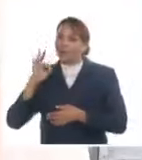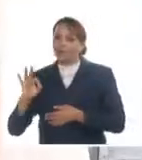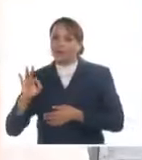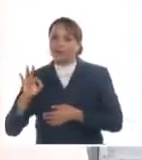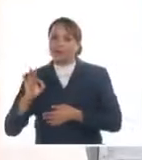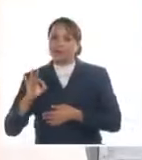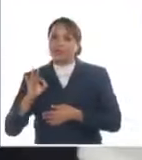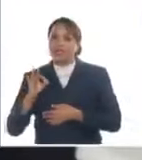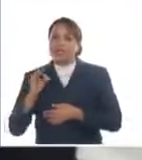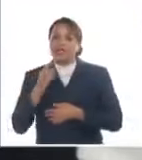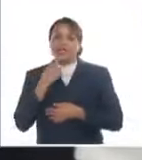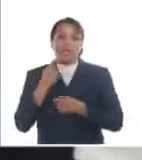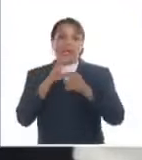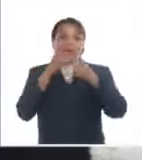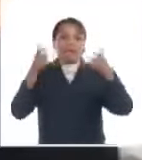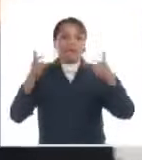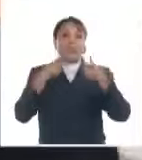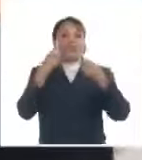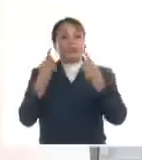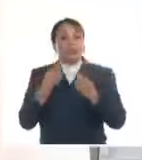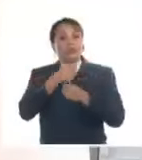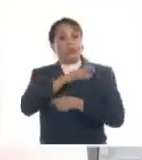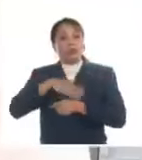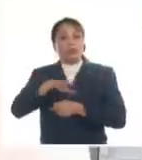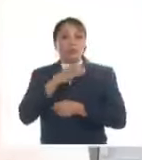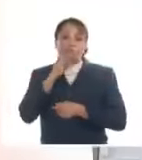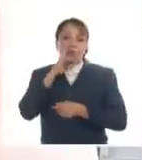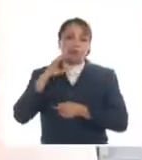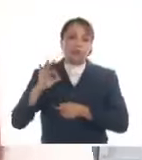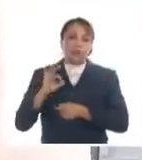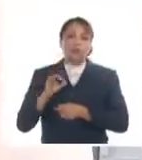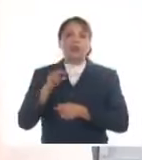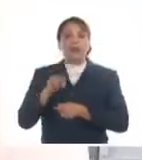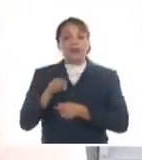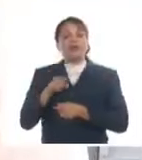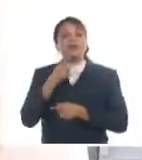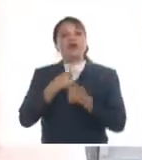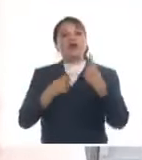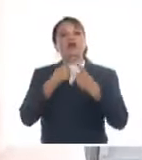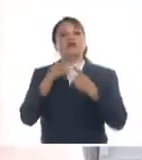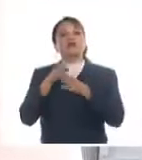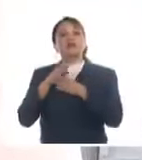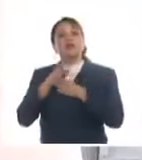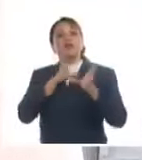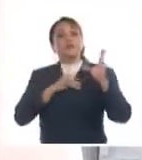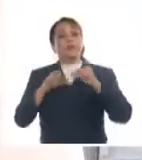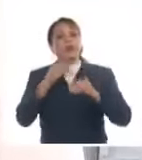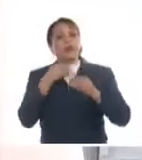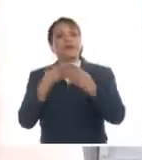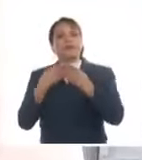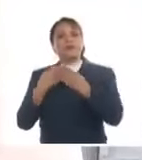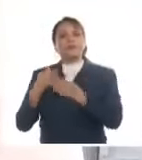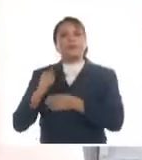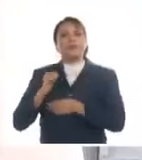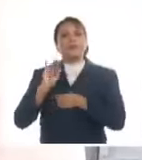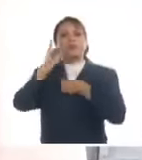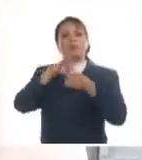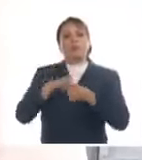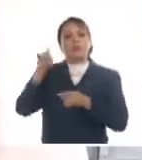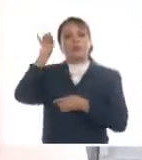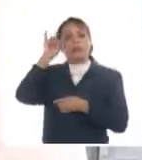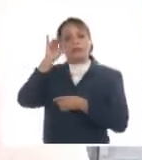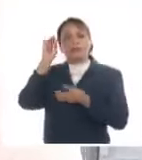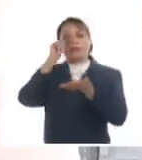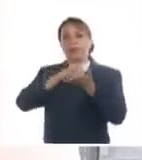volúmenes que necesita la población. Y hoy una de las variables ha sido conversar con esas MIPIMES que incorporen su leche a la canasta.